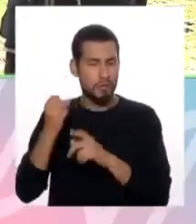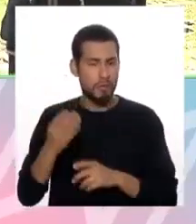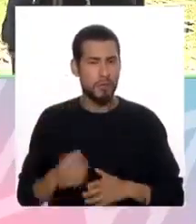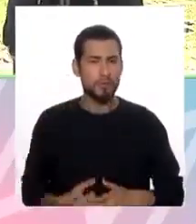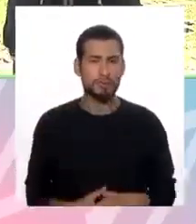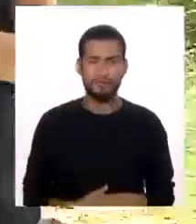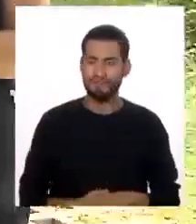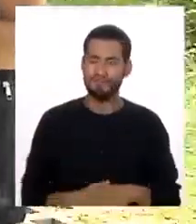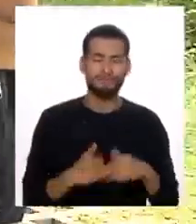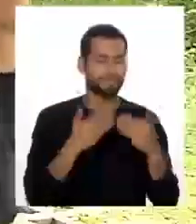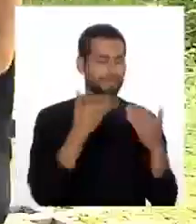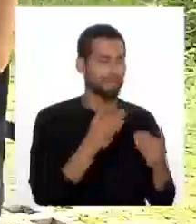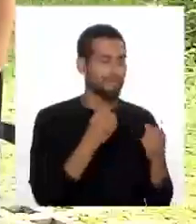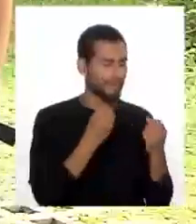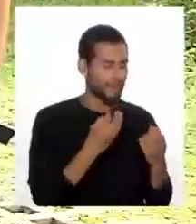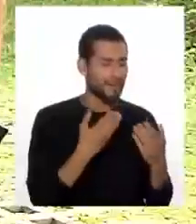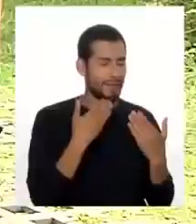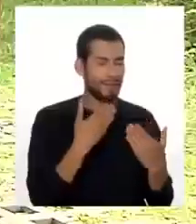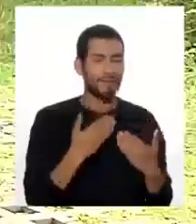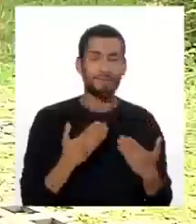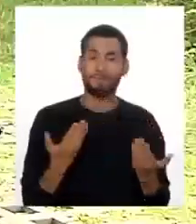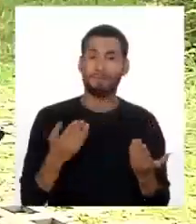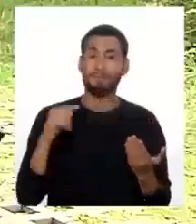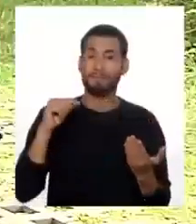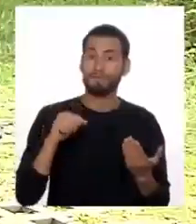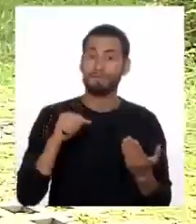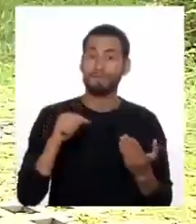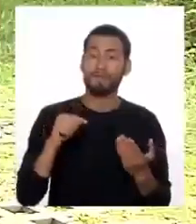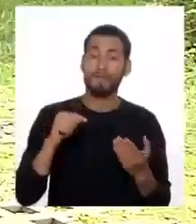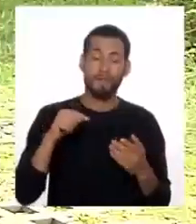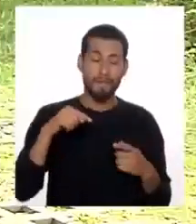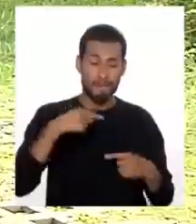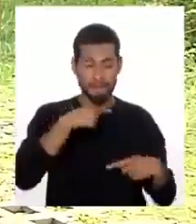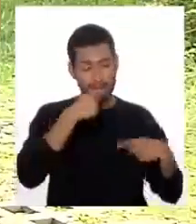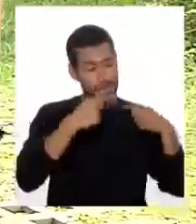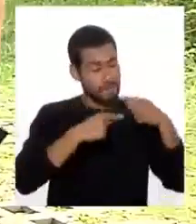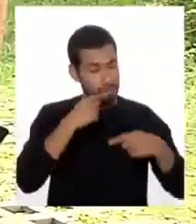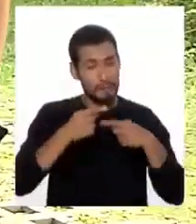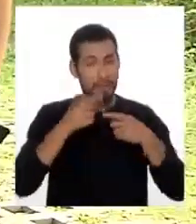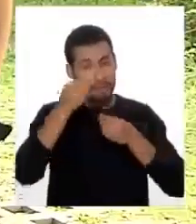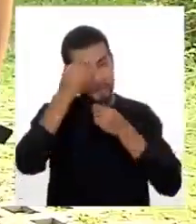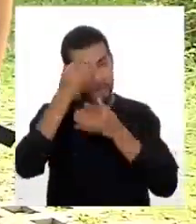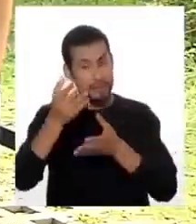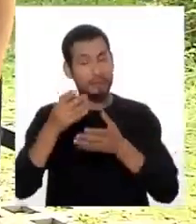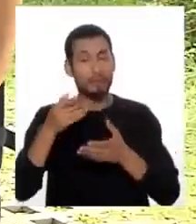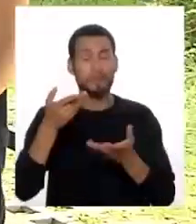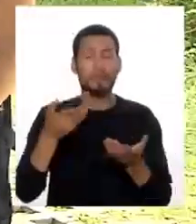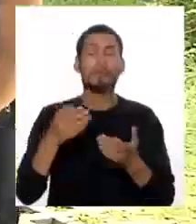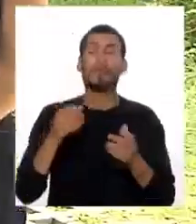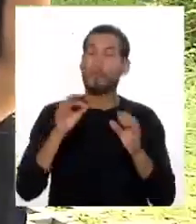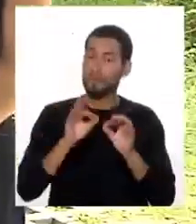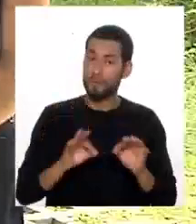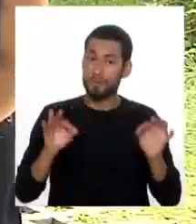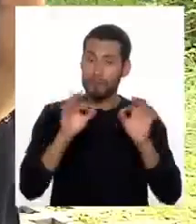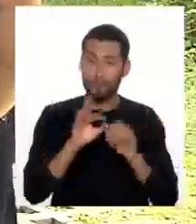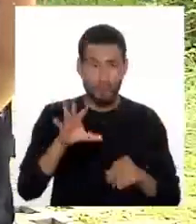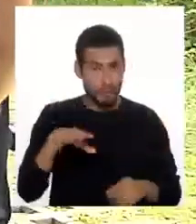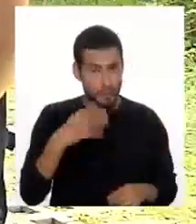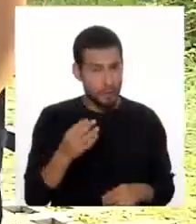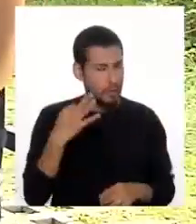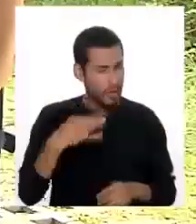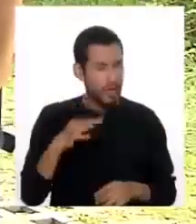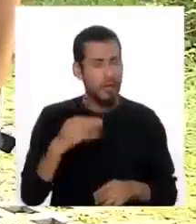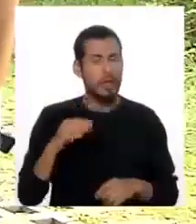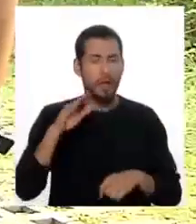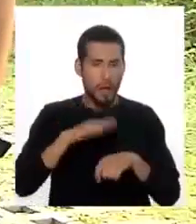Perfecto, muchísimas gracias. Y este mensaje, esta información, doctores, es muy importante porque siempre lo